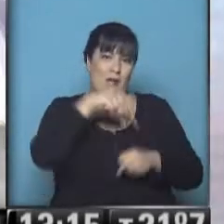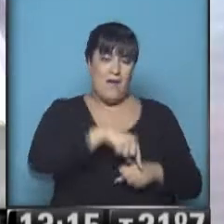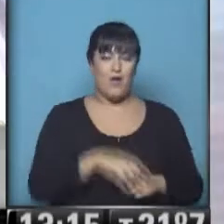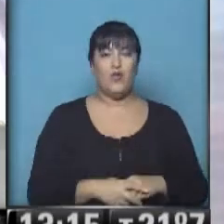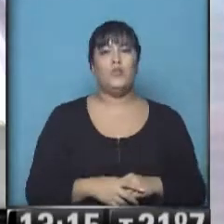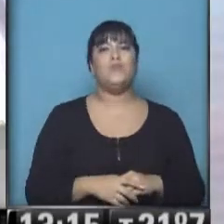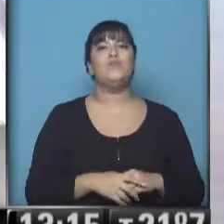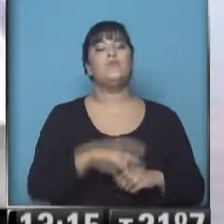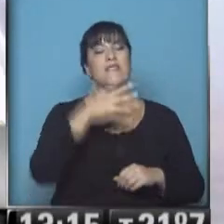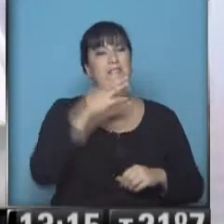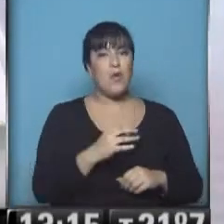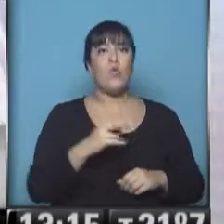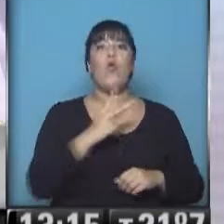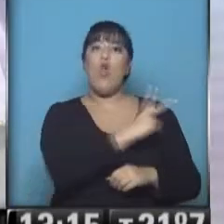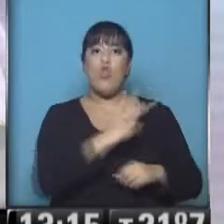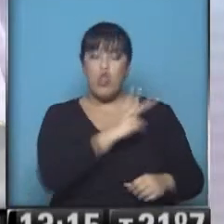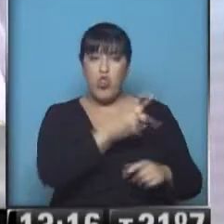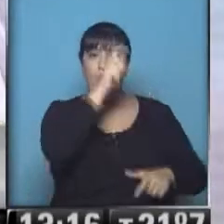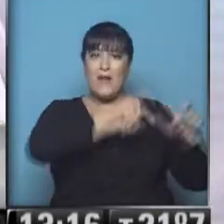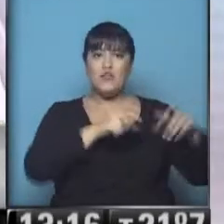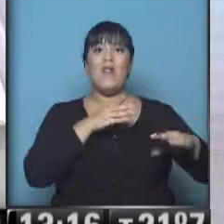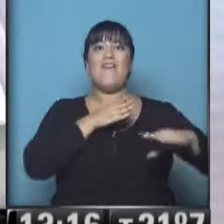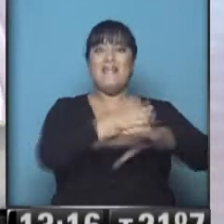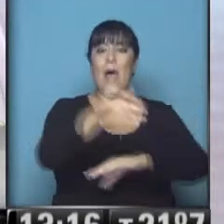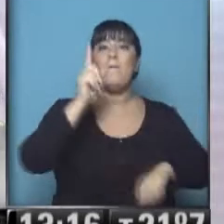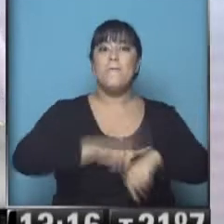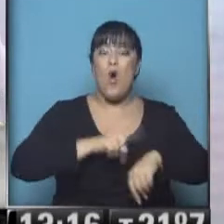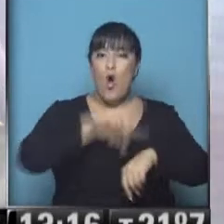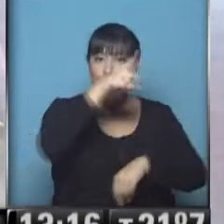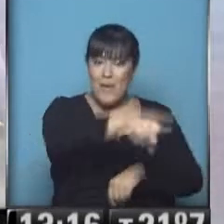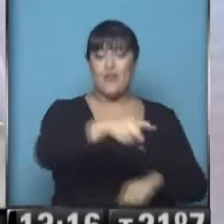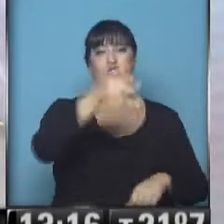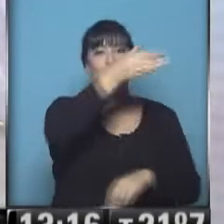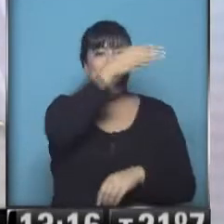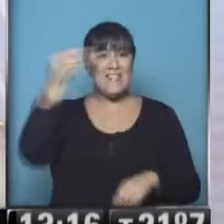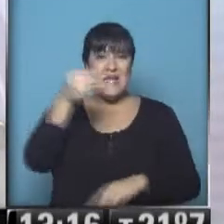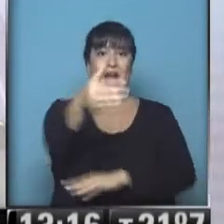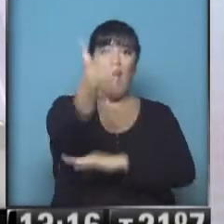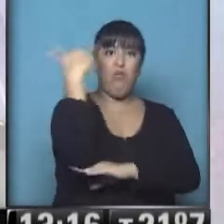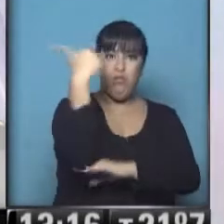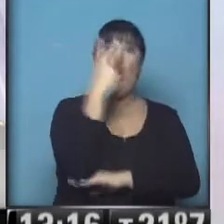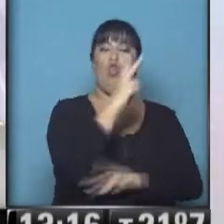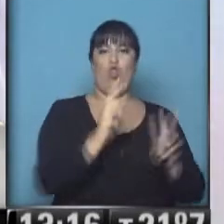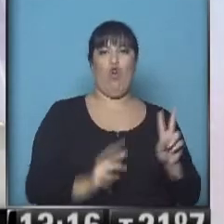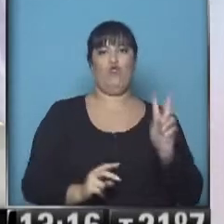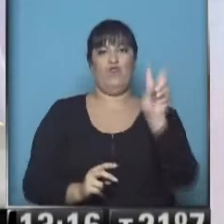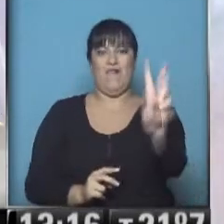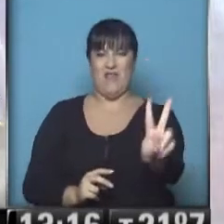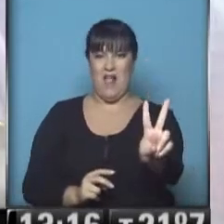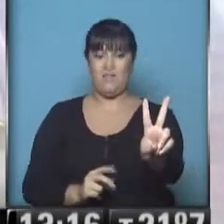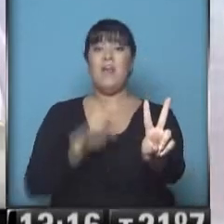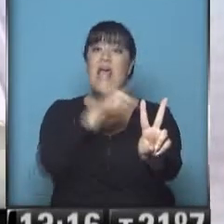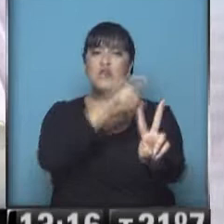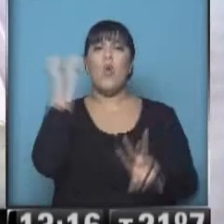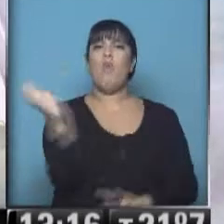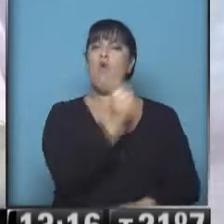van a ingresar al recinto en el momento que la Presidenta de la Nación esté hablando. Esto es muy importante porque así